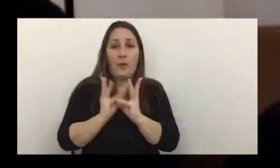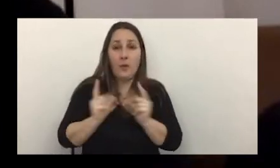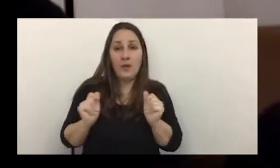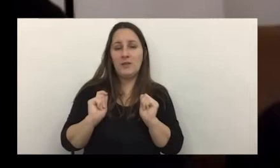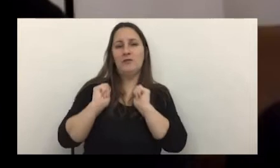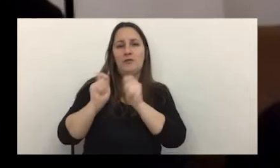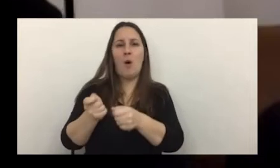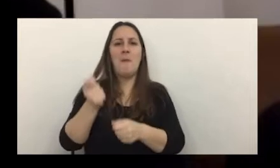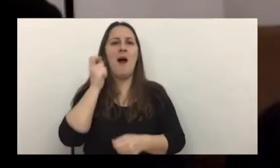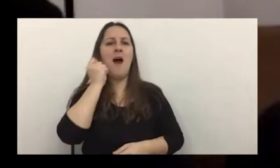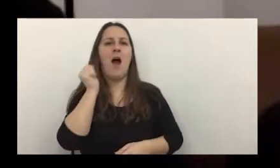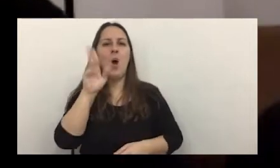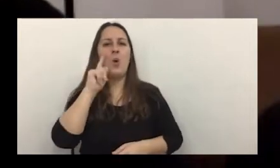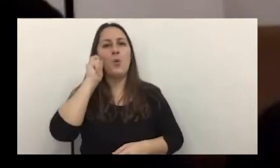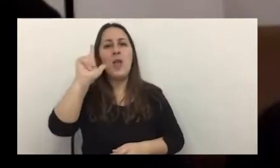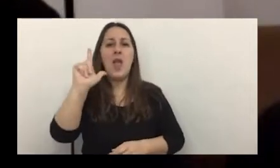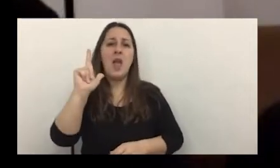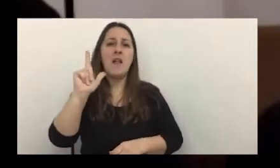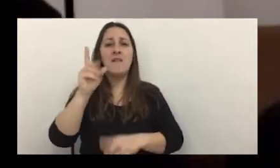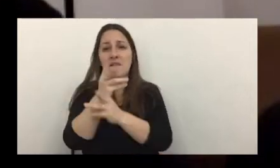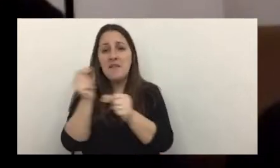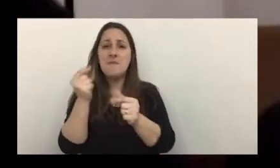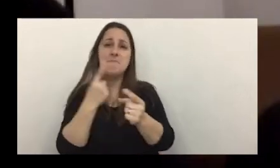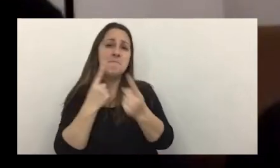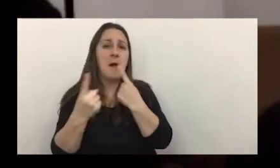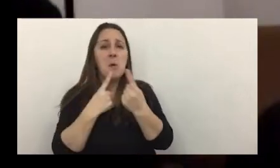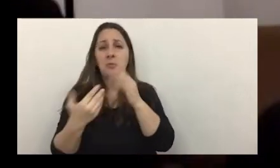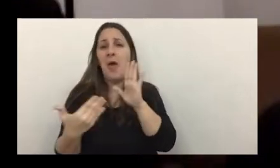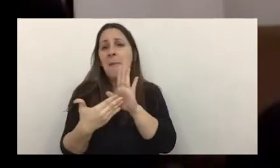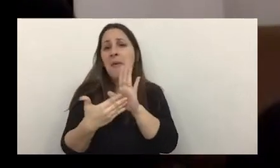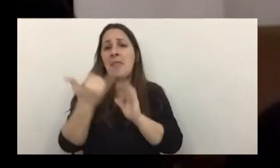poder después tener un espacio para algunas preguntas, si es que surgieran.